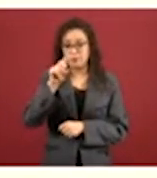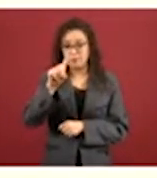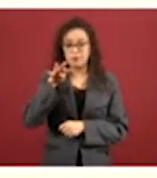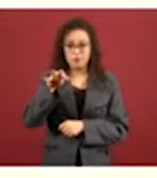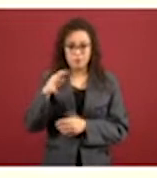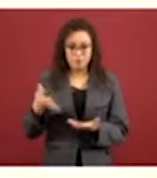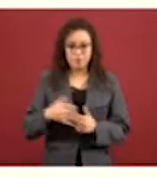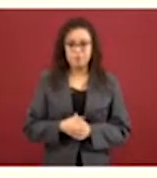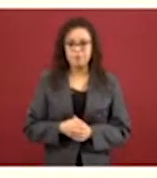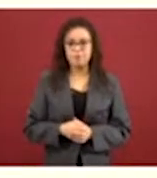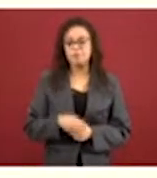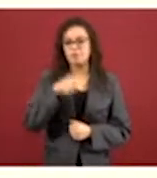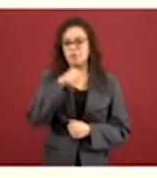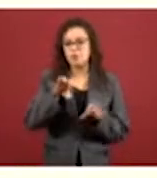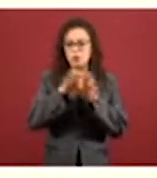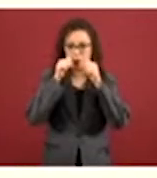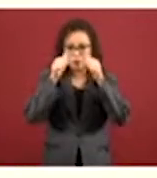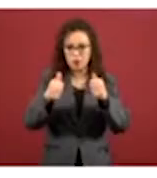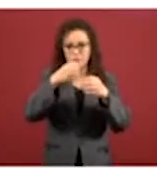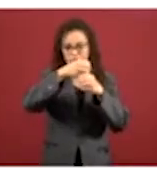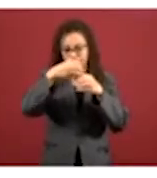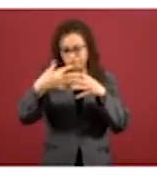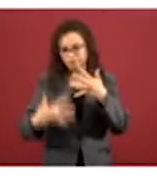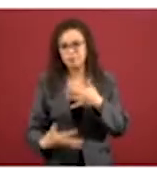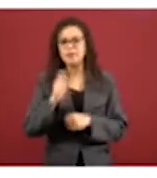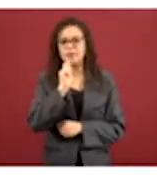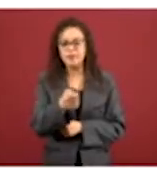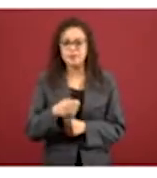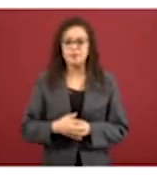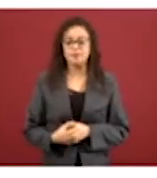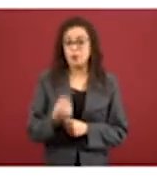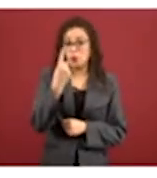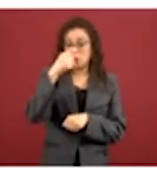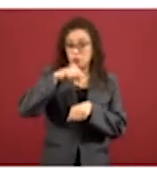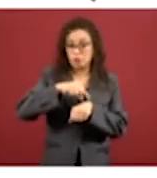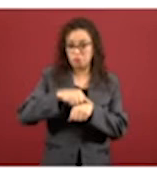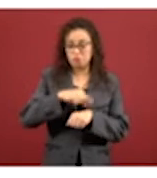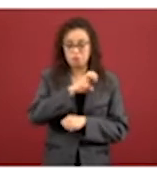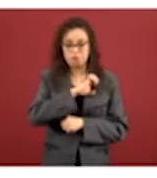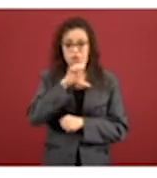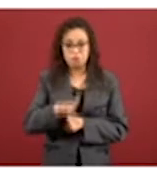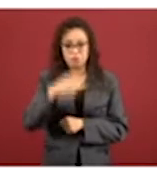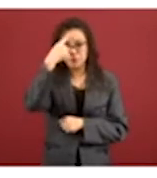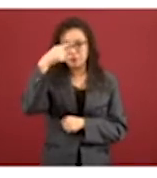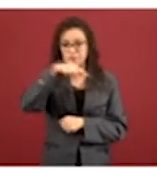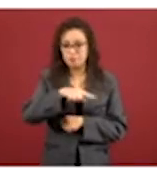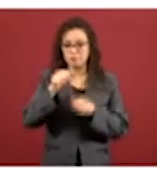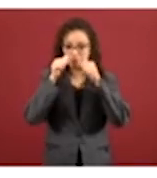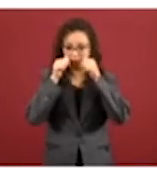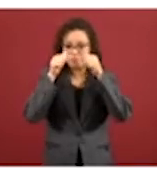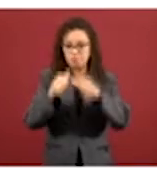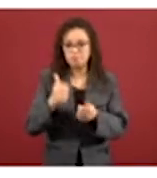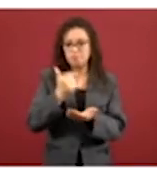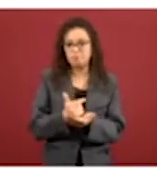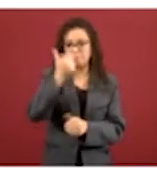encascada que consiste en lo siguiente. Un médico o médica especialista en tratamiento de terapia intensiva